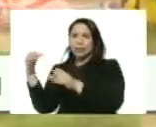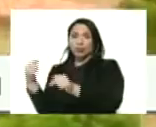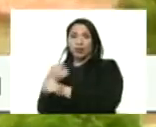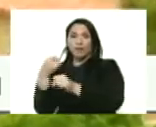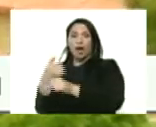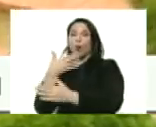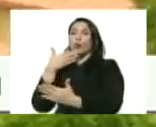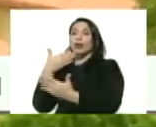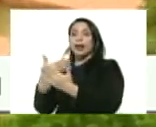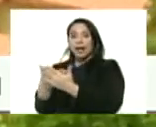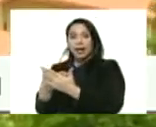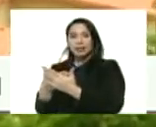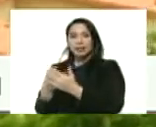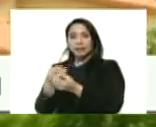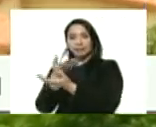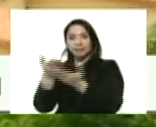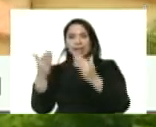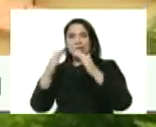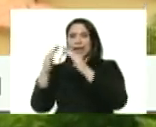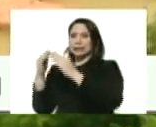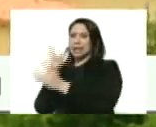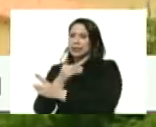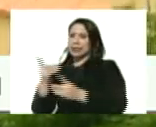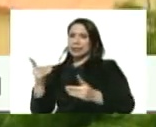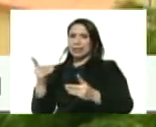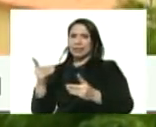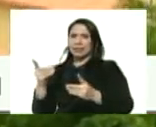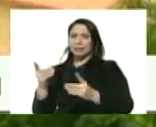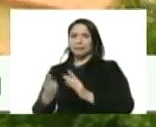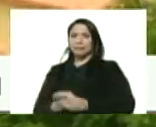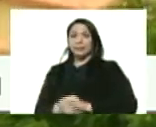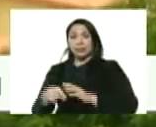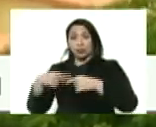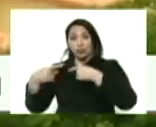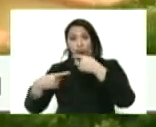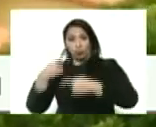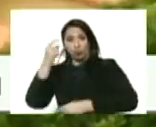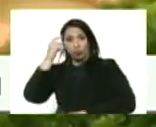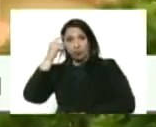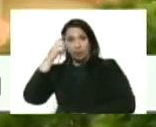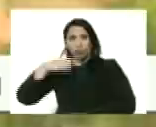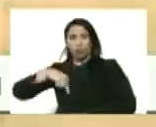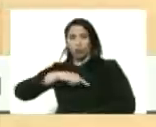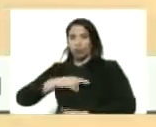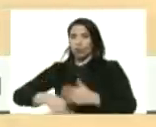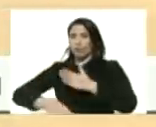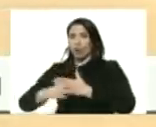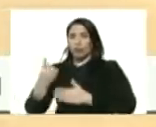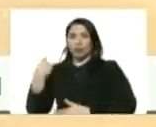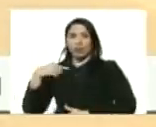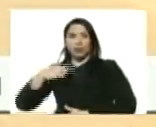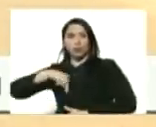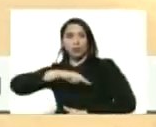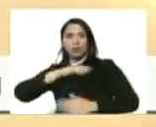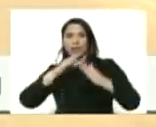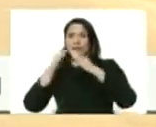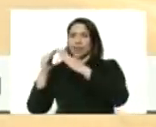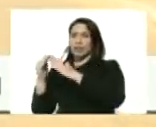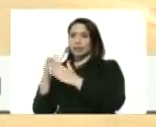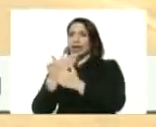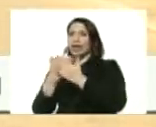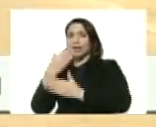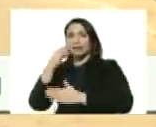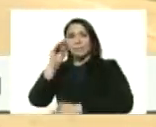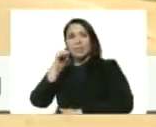Gracias por esta casa digna porque cada día de este día a día vamos a tener nuestro hogar. Gracias y